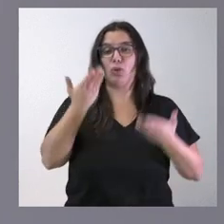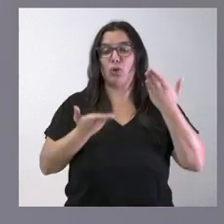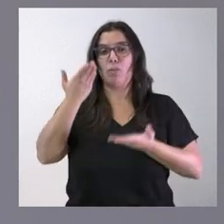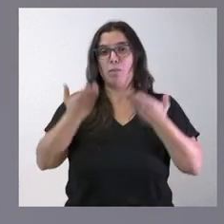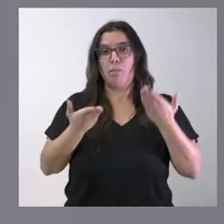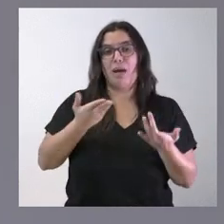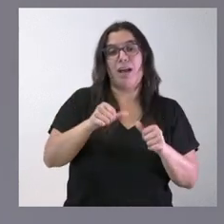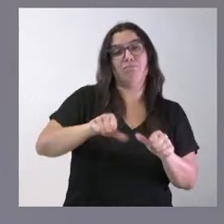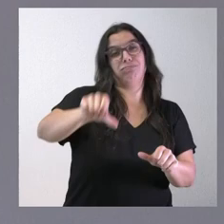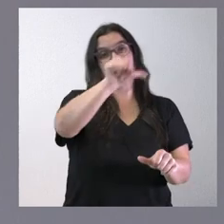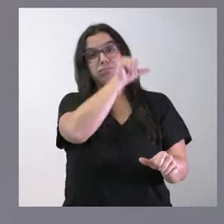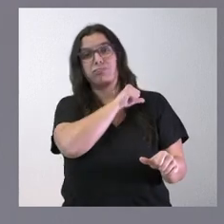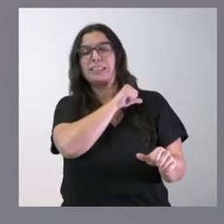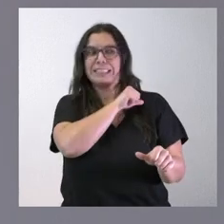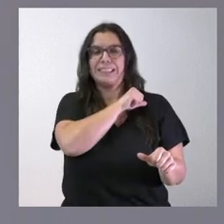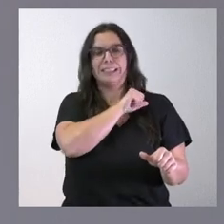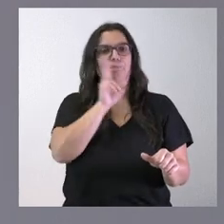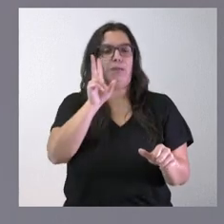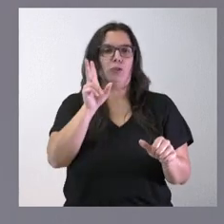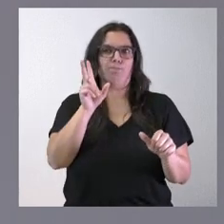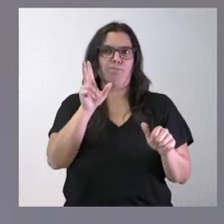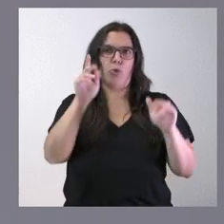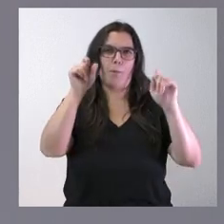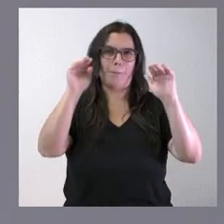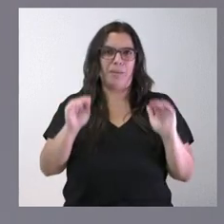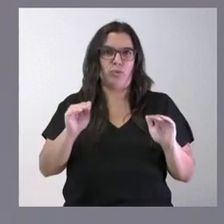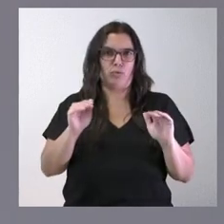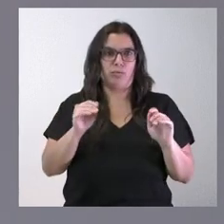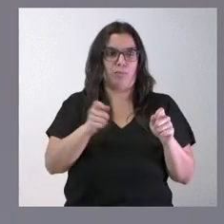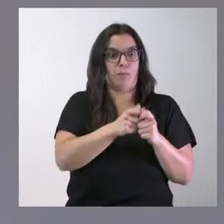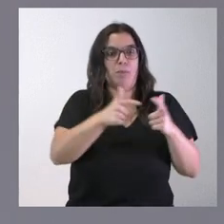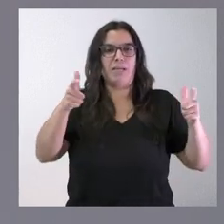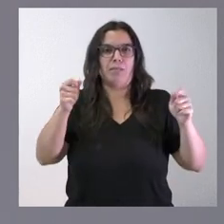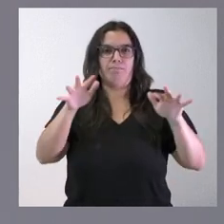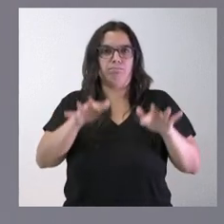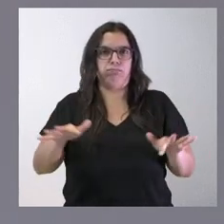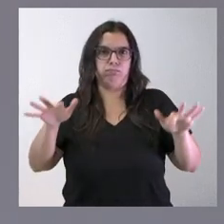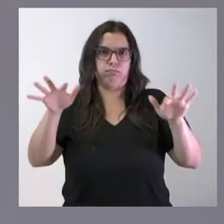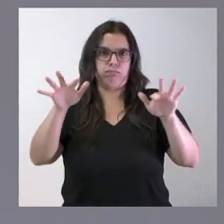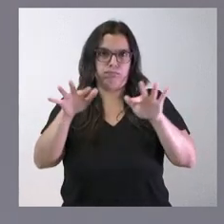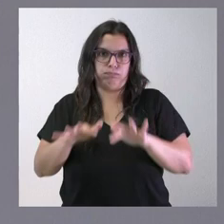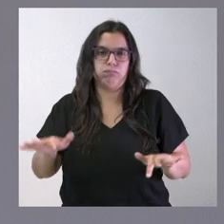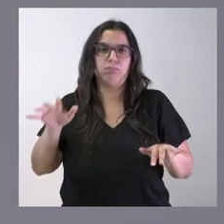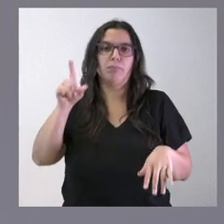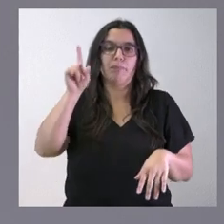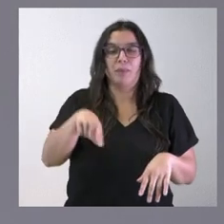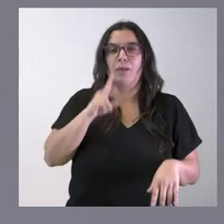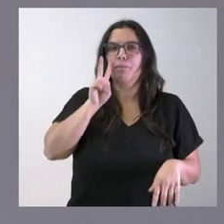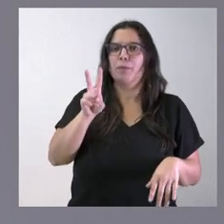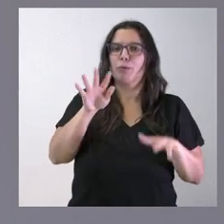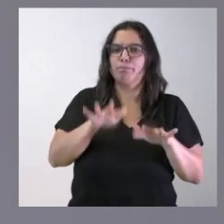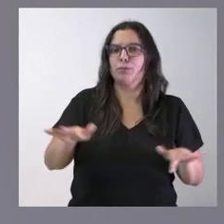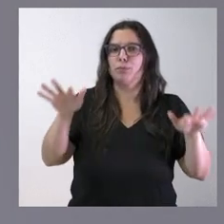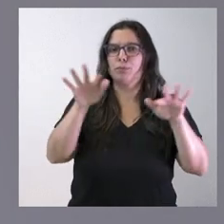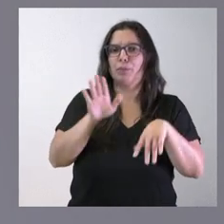trayectoria que llevábamos, vemos una disminución en este ritmo de creación de empleo, y vemos una disminución también en la